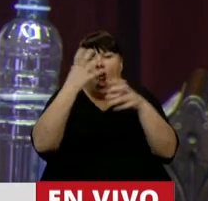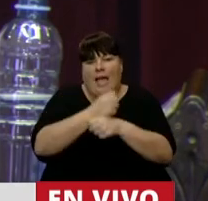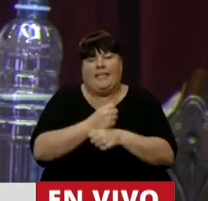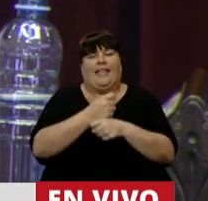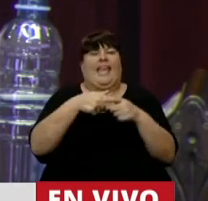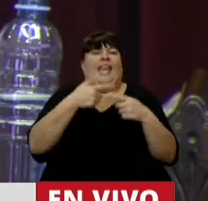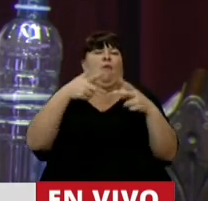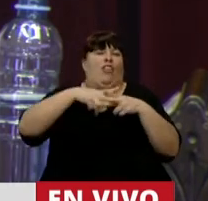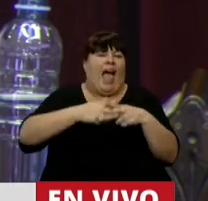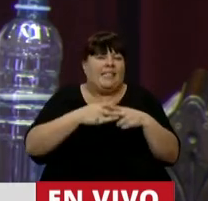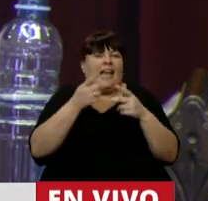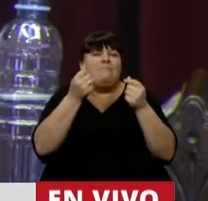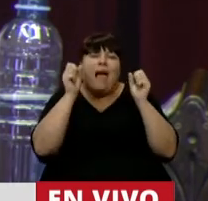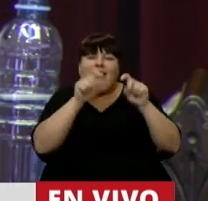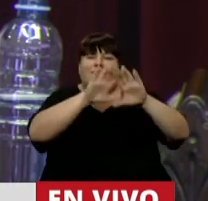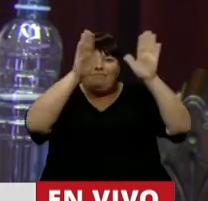colectivos, en sus talleres,